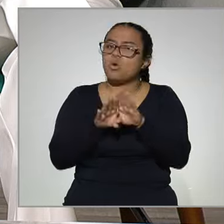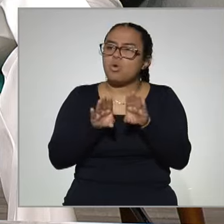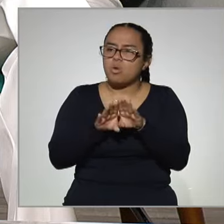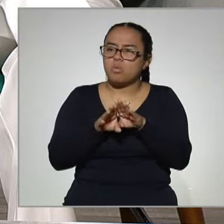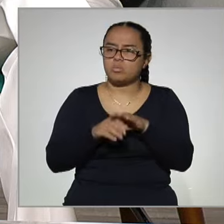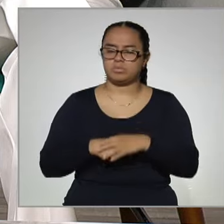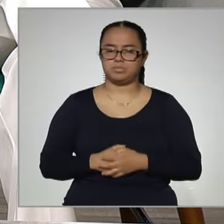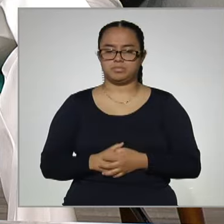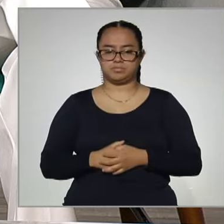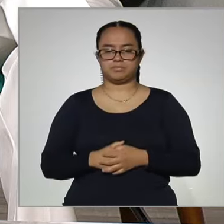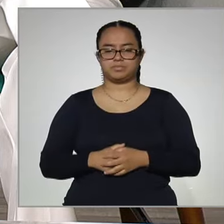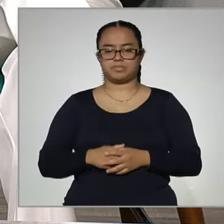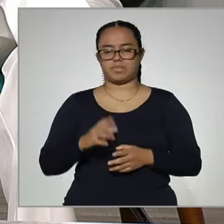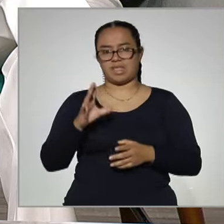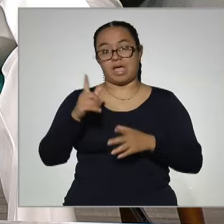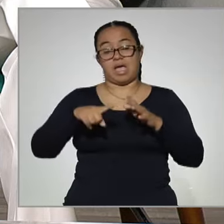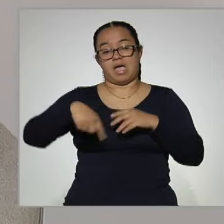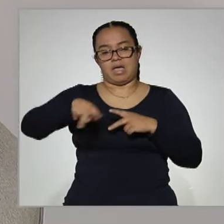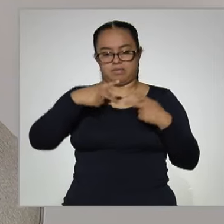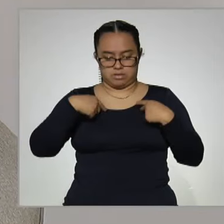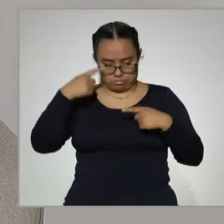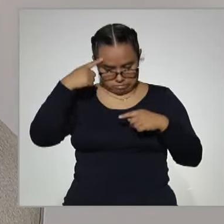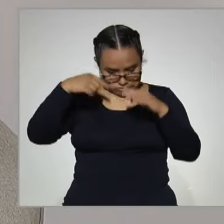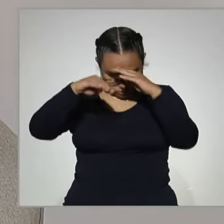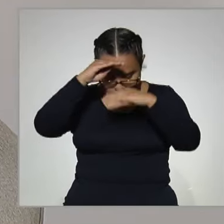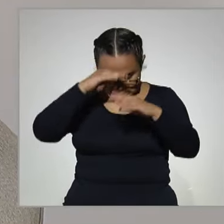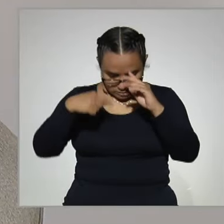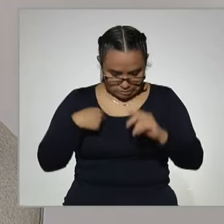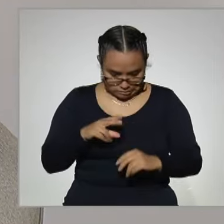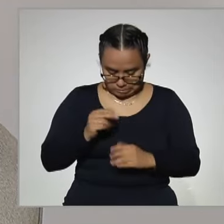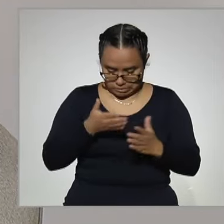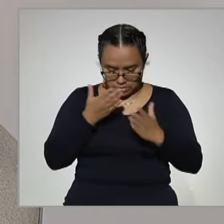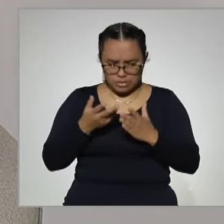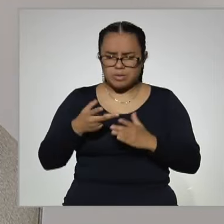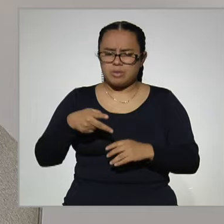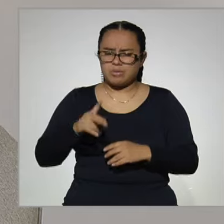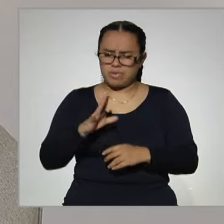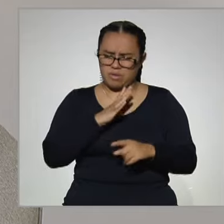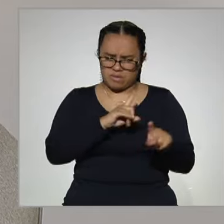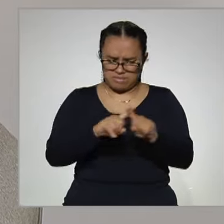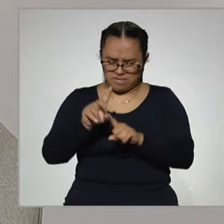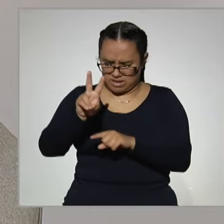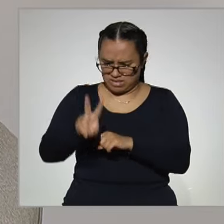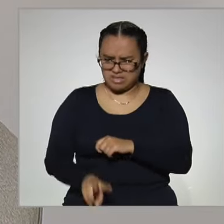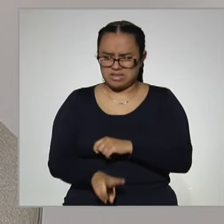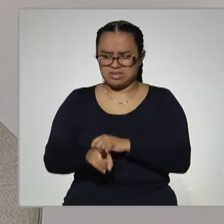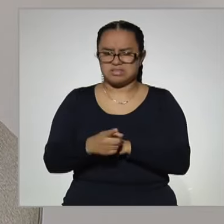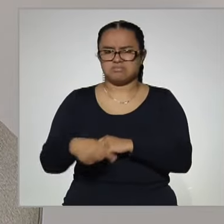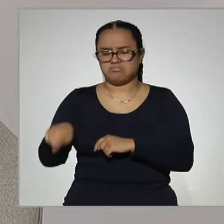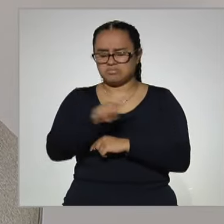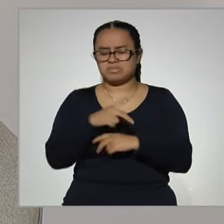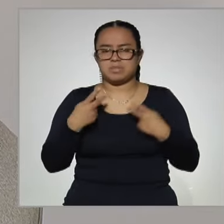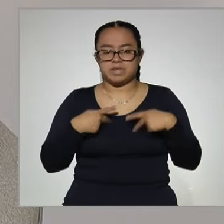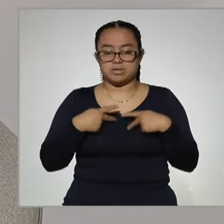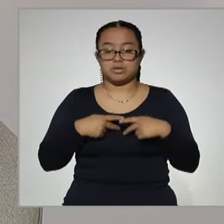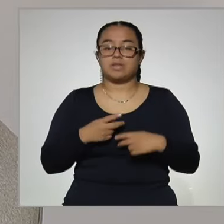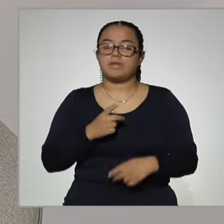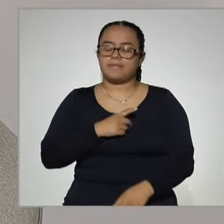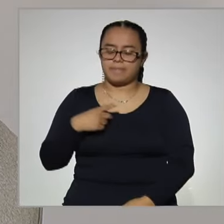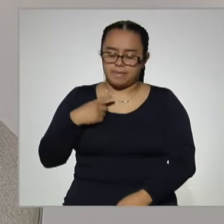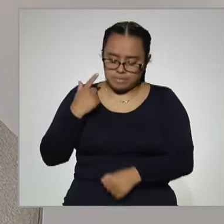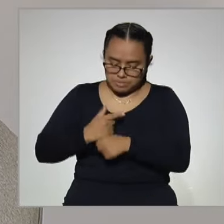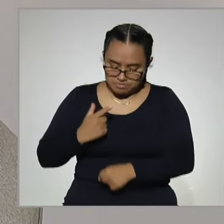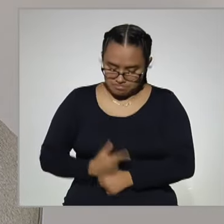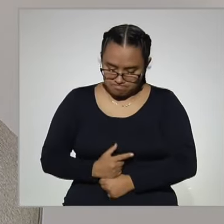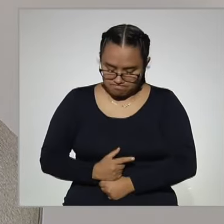Bueno, hay una serie de prejuicios, pero también hay realidades que las personas se enfrentan. Entonces, reconocer cuáles son